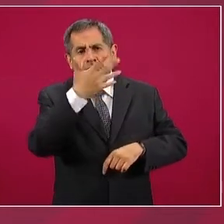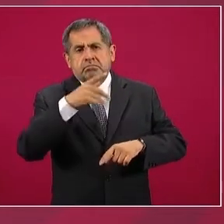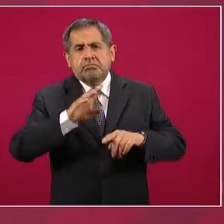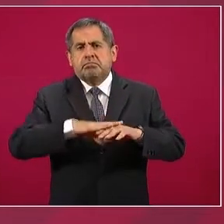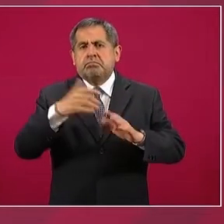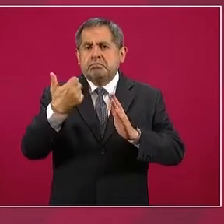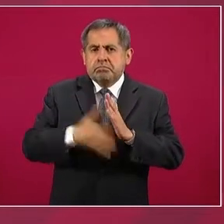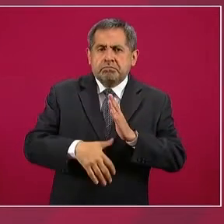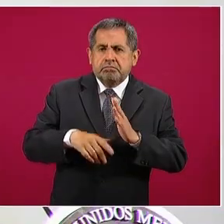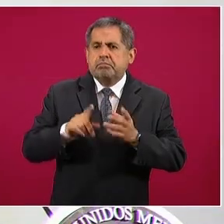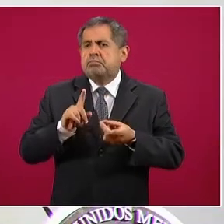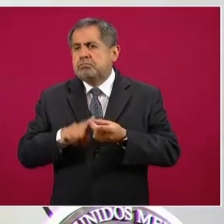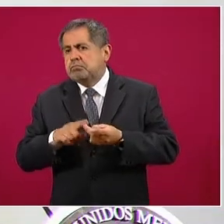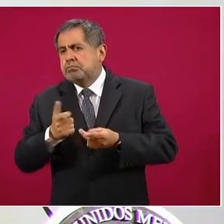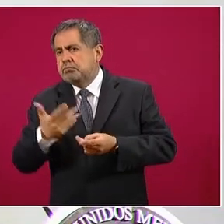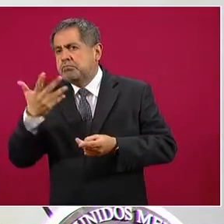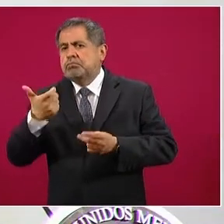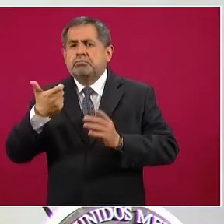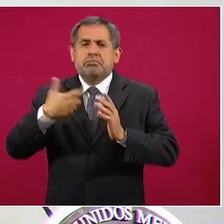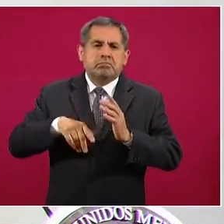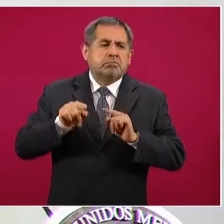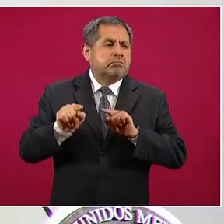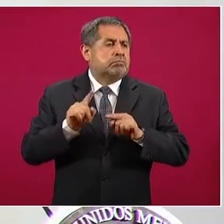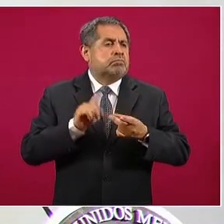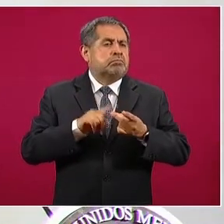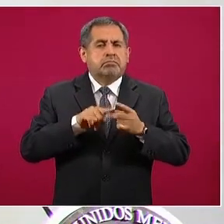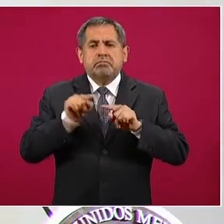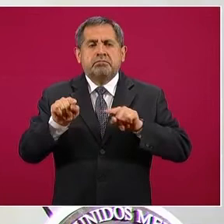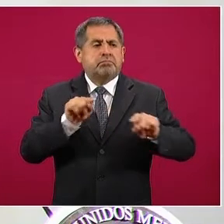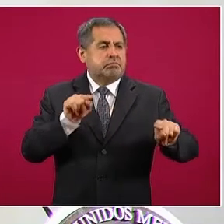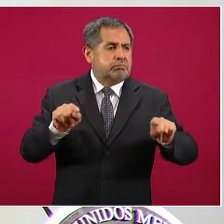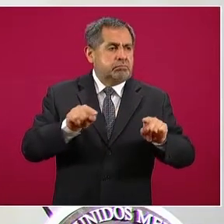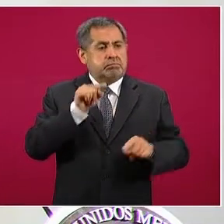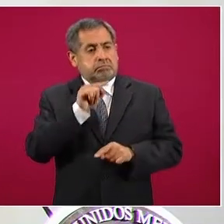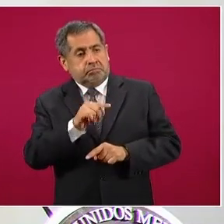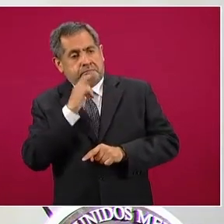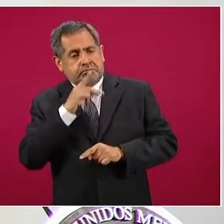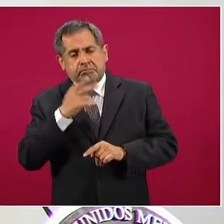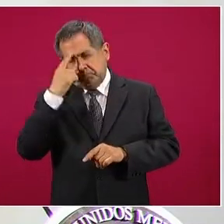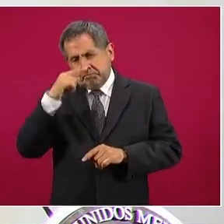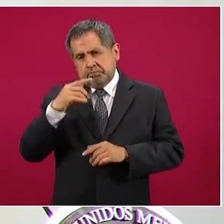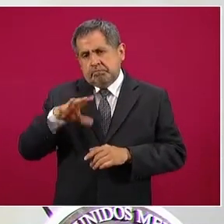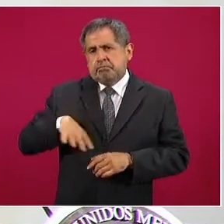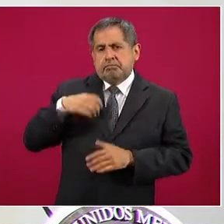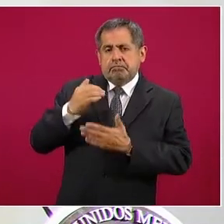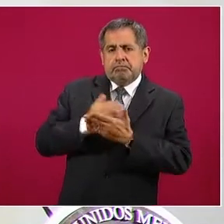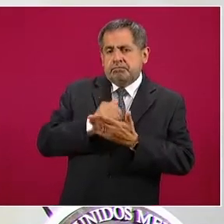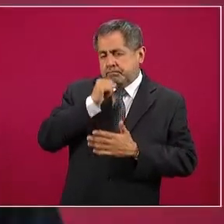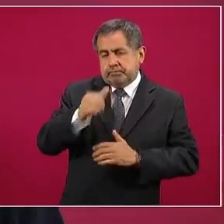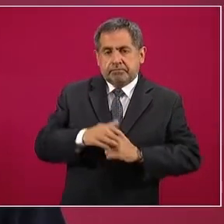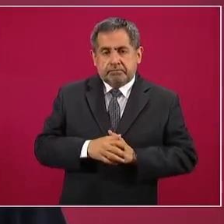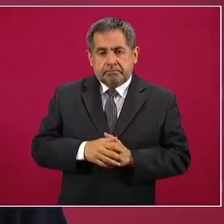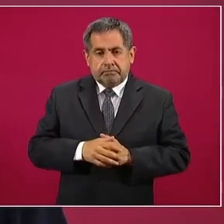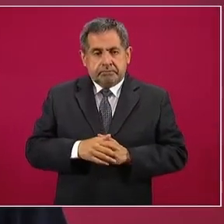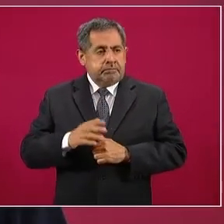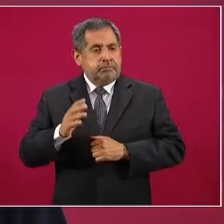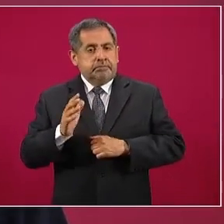para que no haya abusos, porque muchos concesionarios